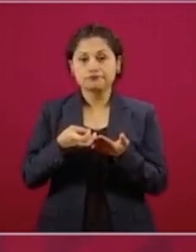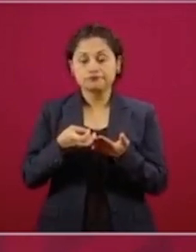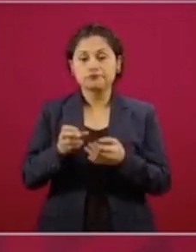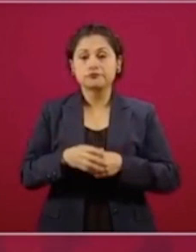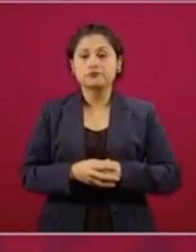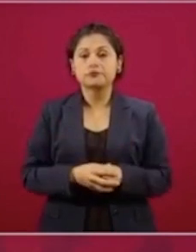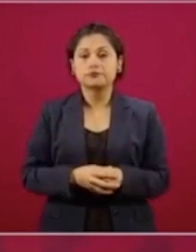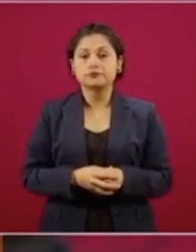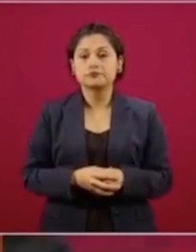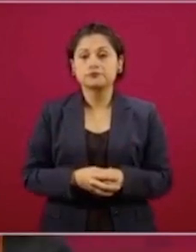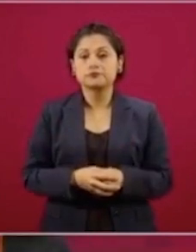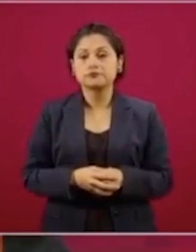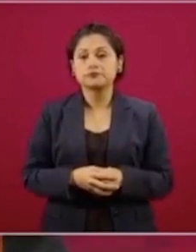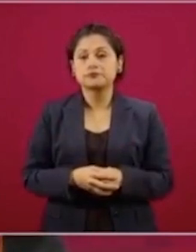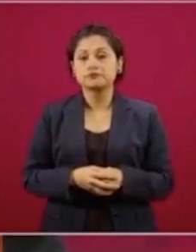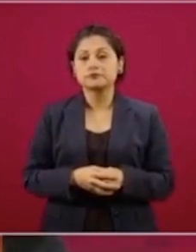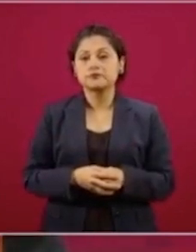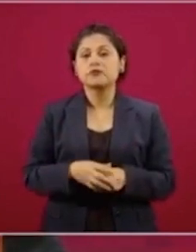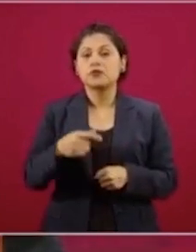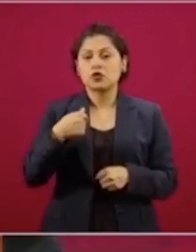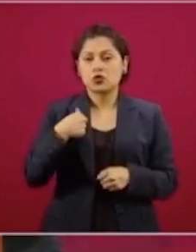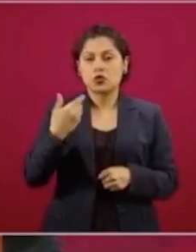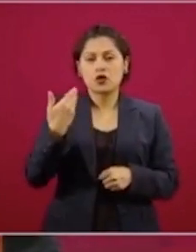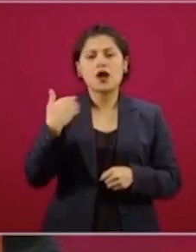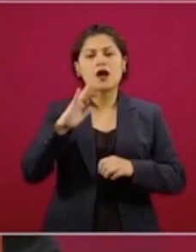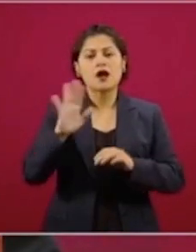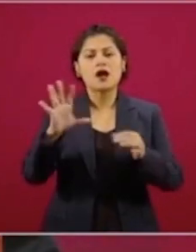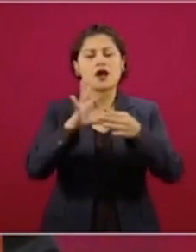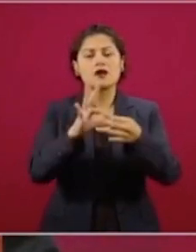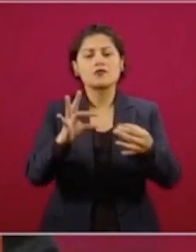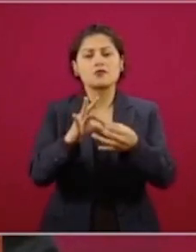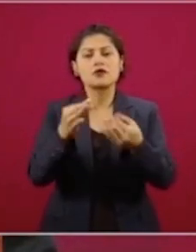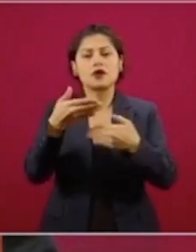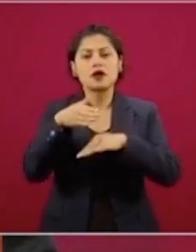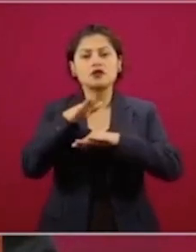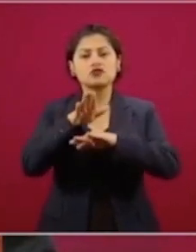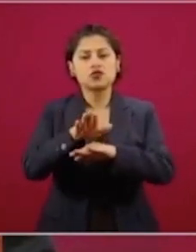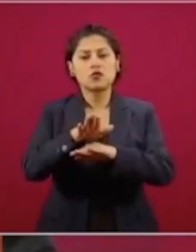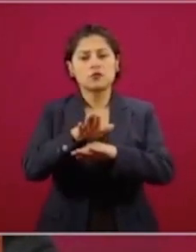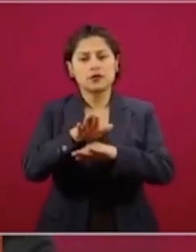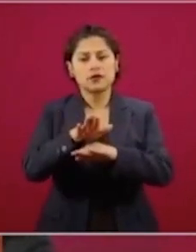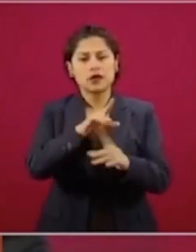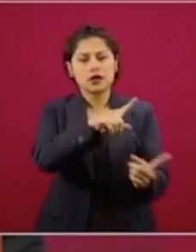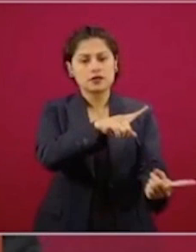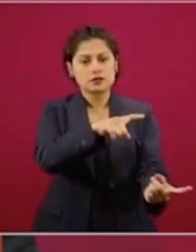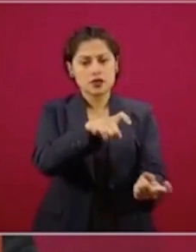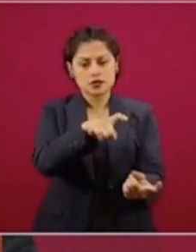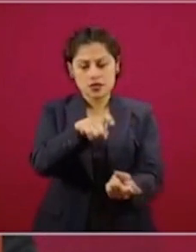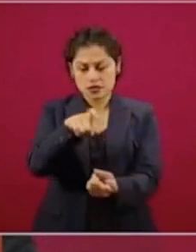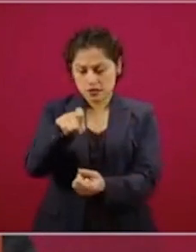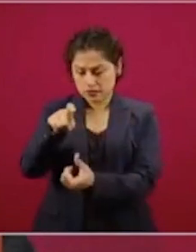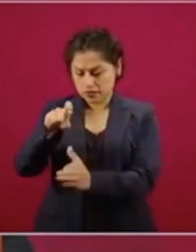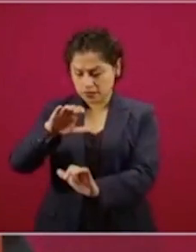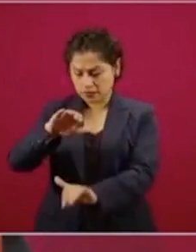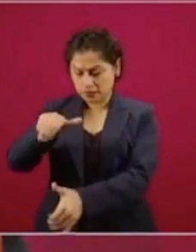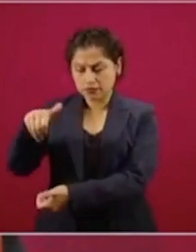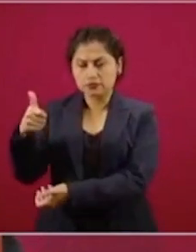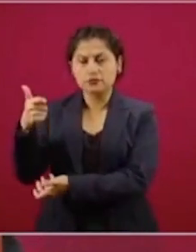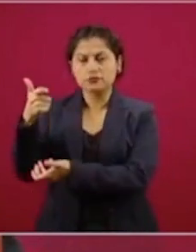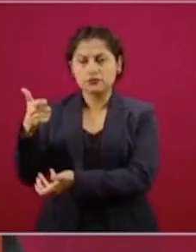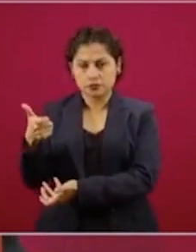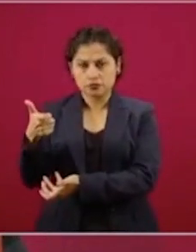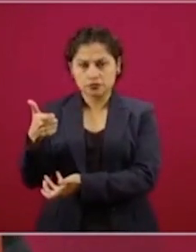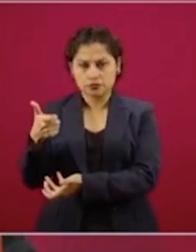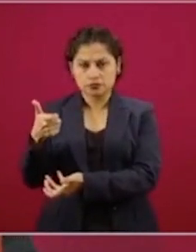recaudación en los cuatro meses este año